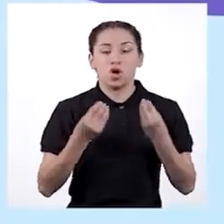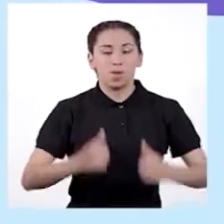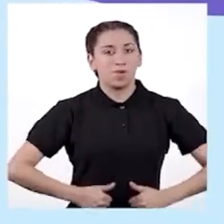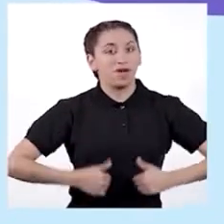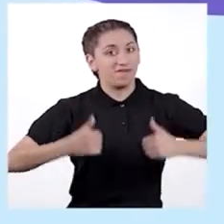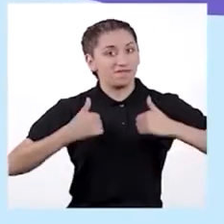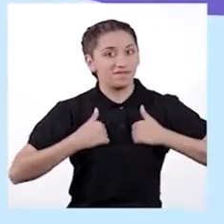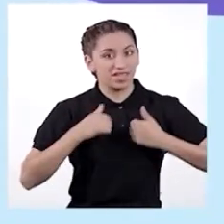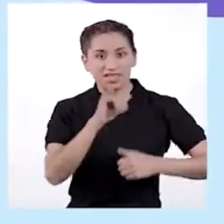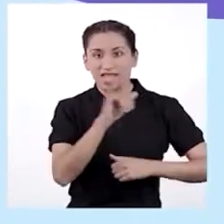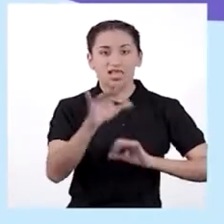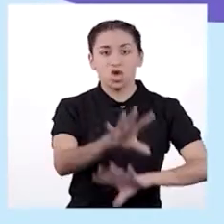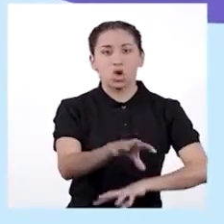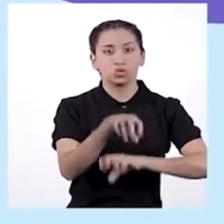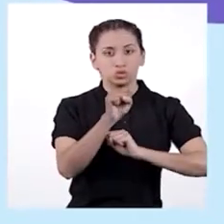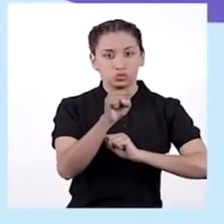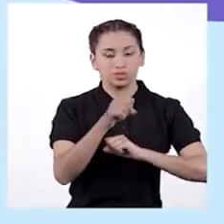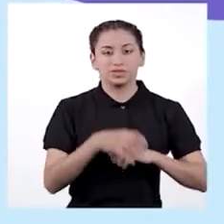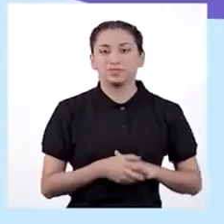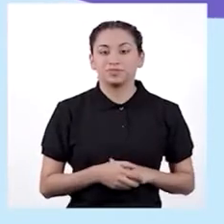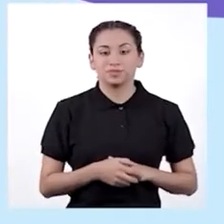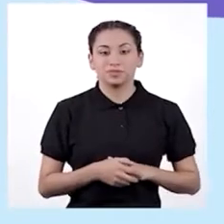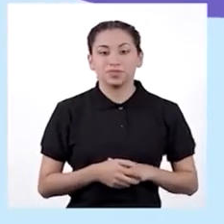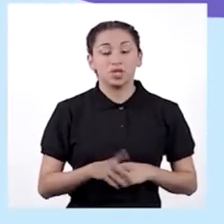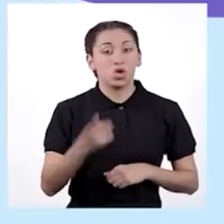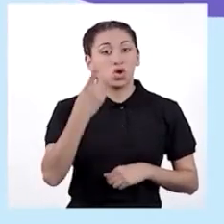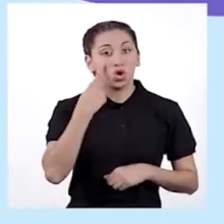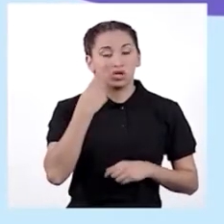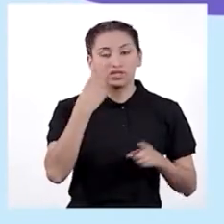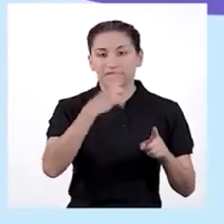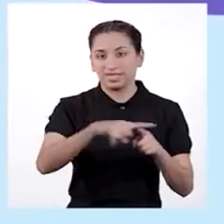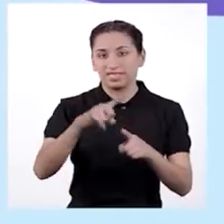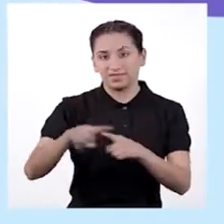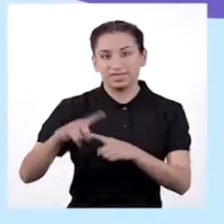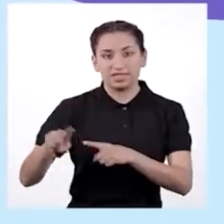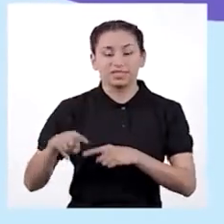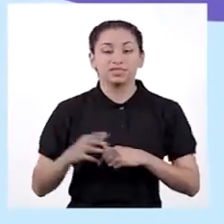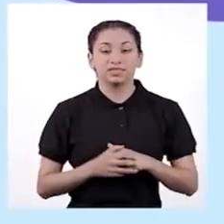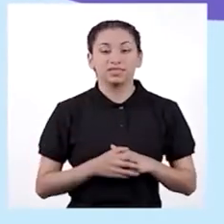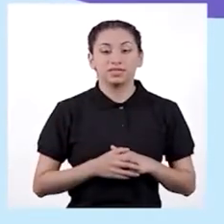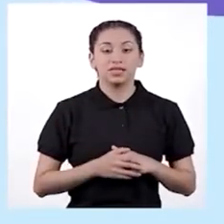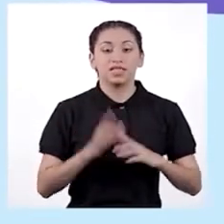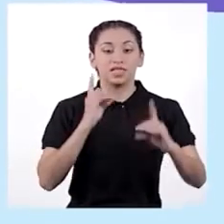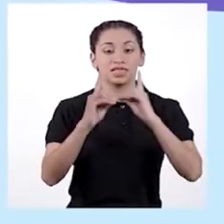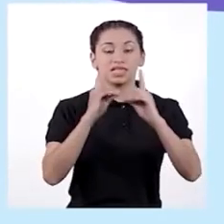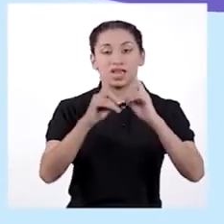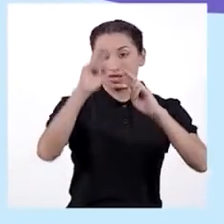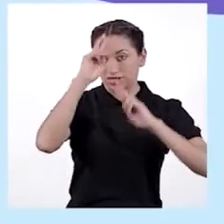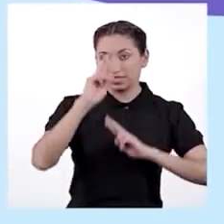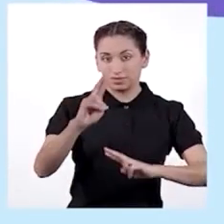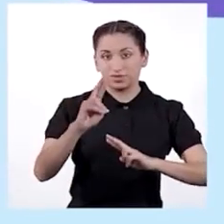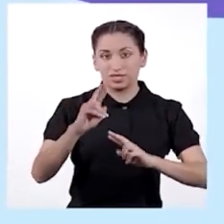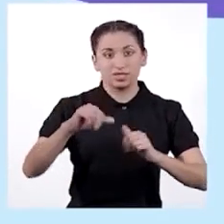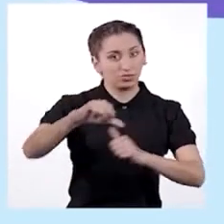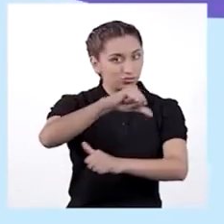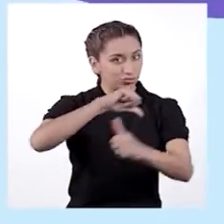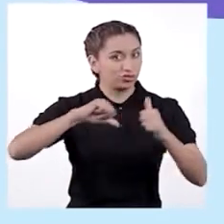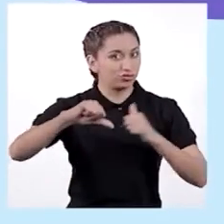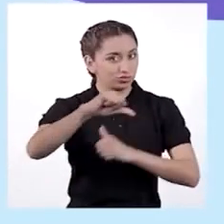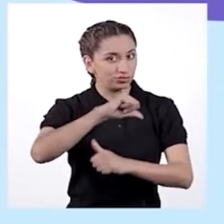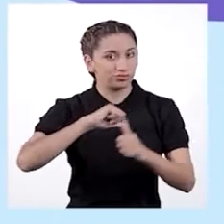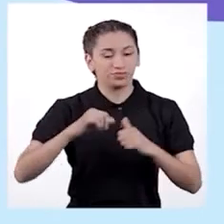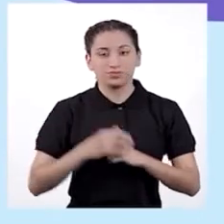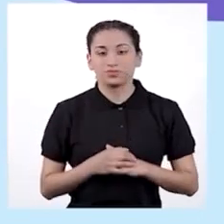Modo de vida y tradiciones. Reconocer las diferencias. Diálogo y respeto entre